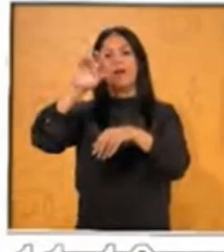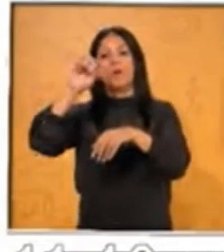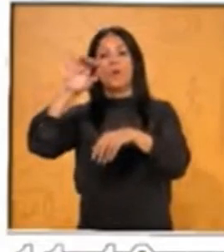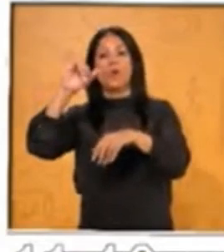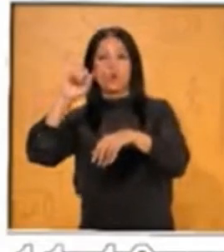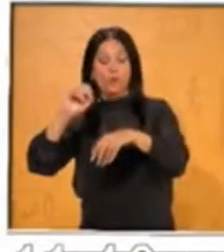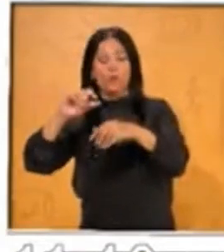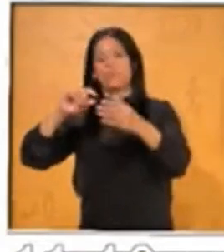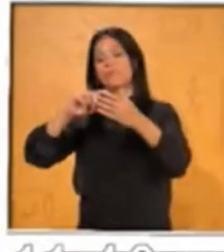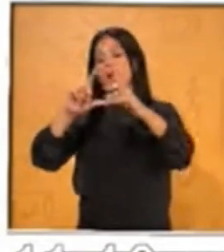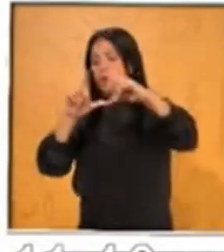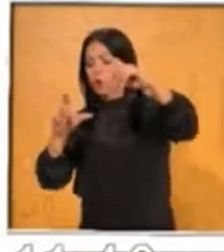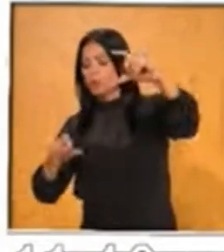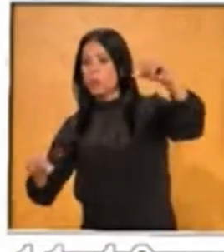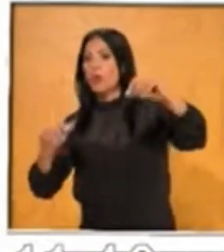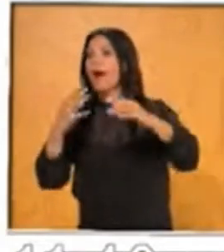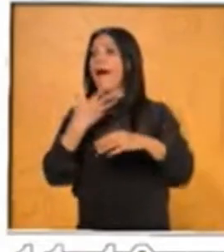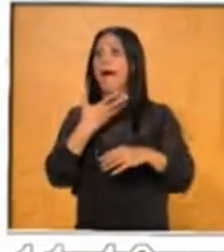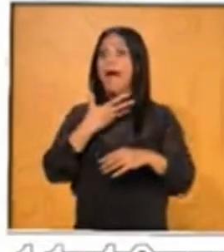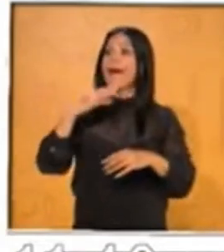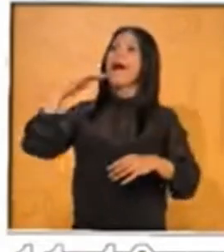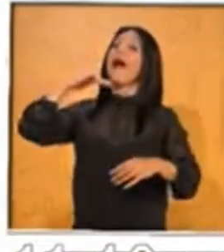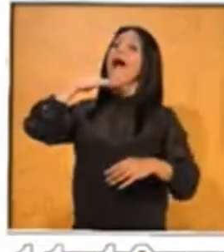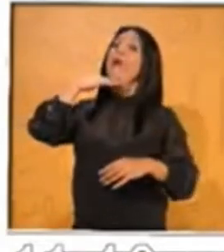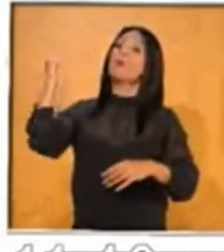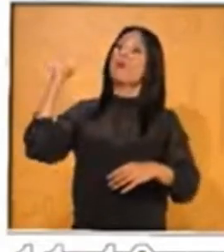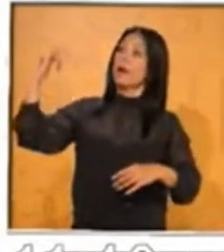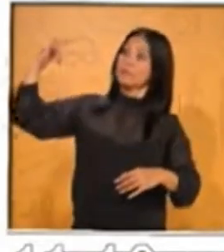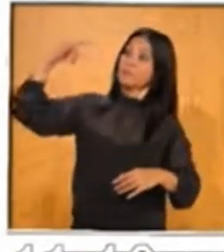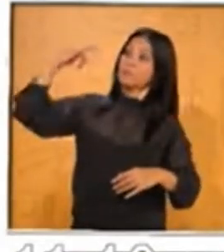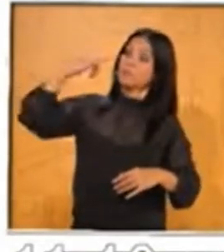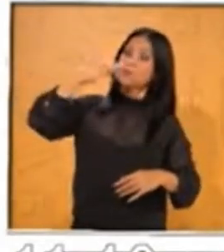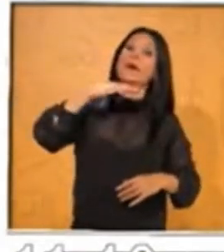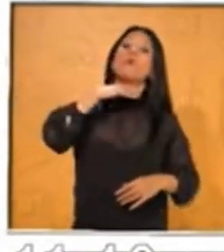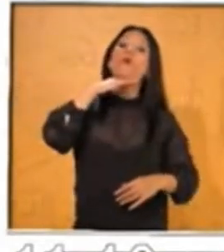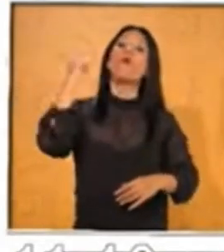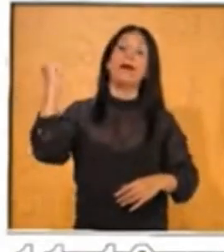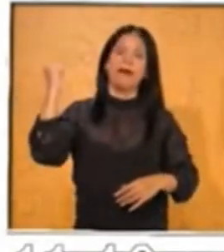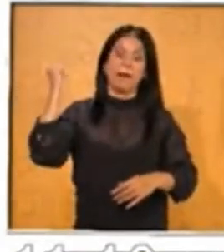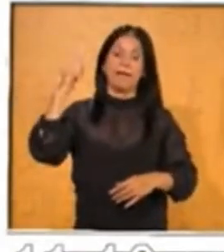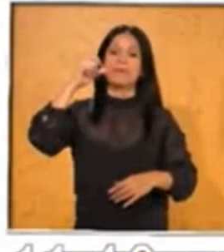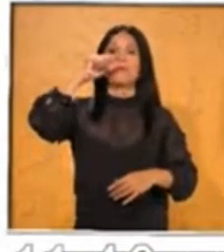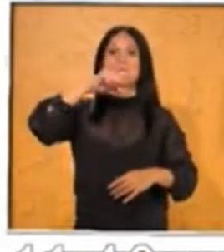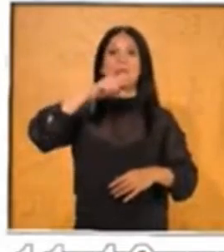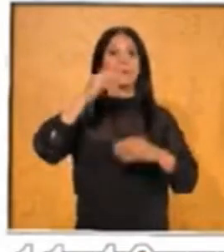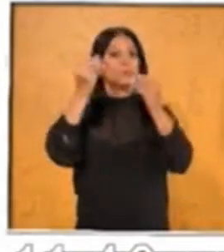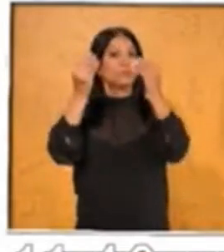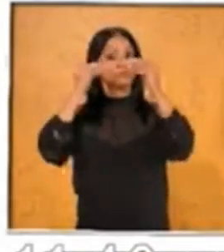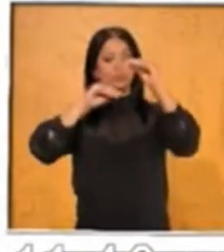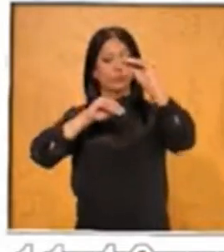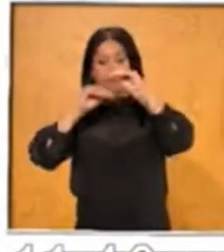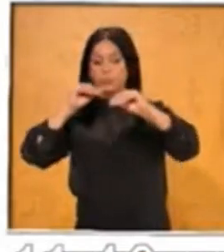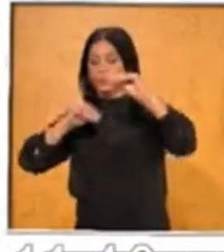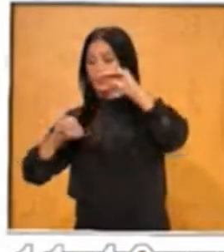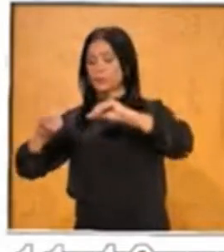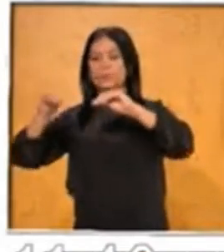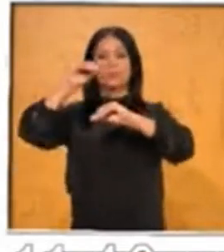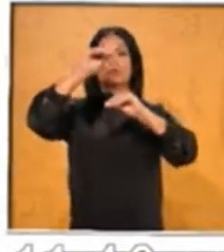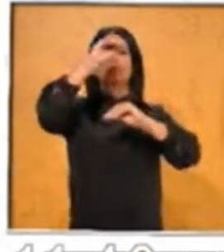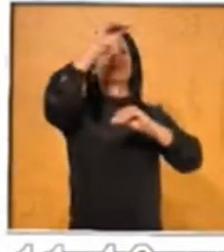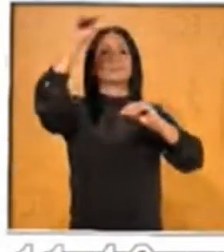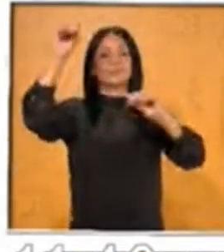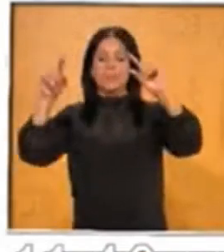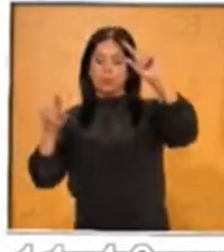puede ser Apodaca. Esos niños que nos ven en todos los municipios, en todo el estado y en otros estados que nos